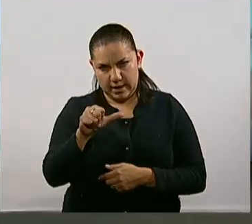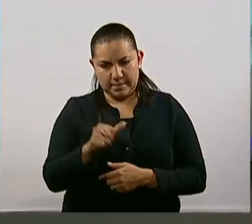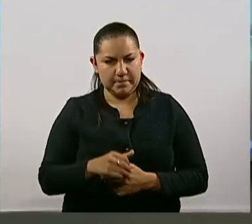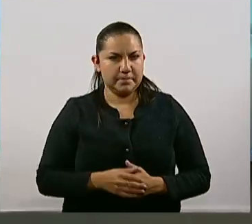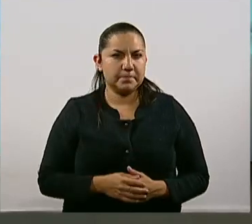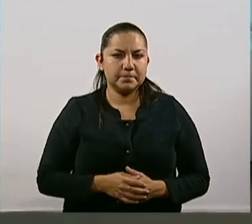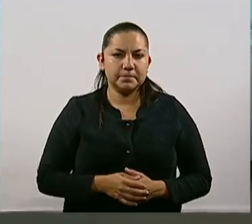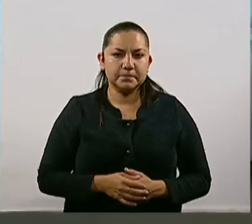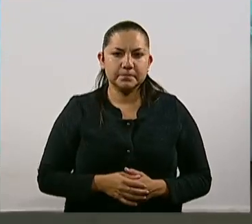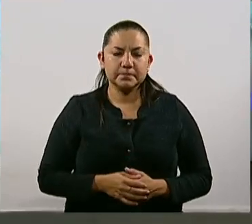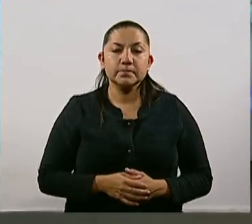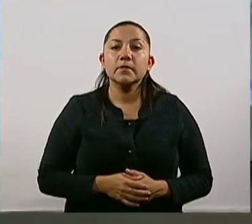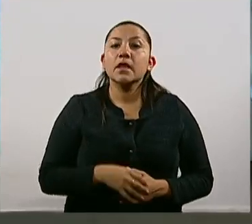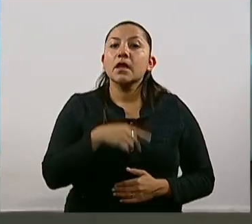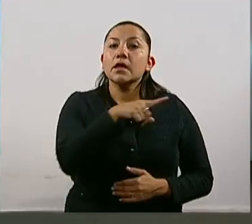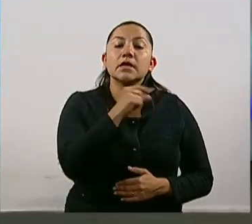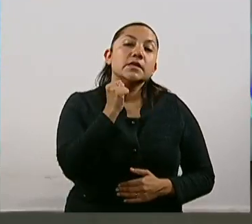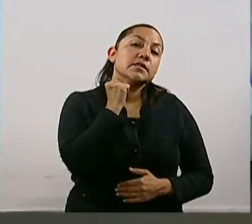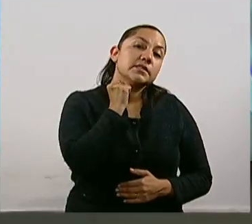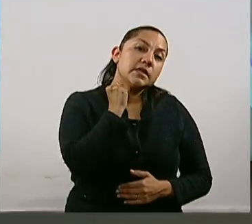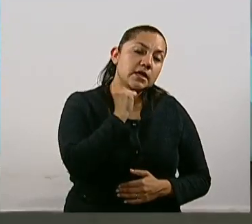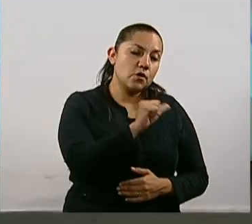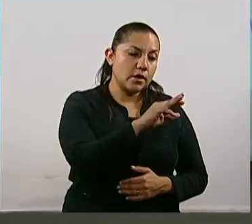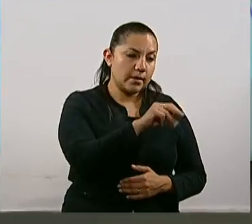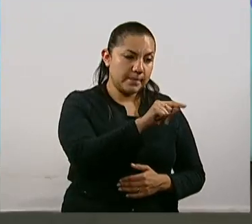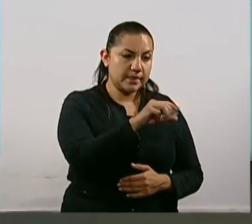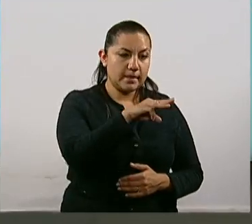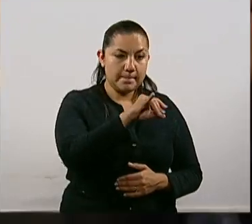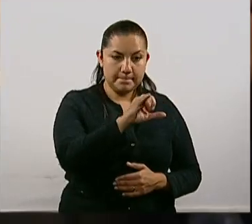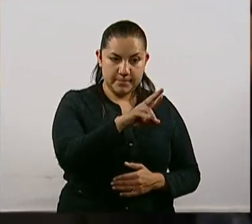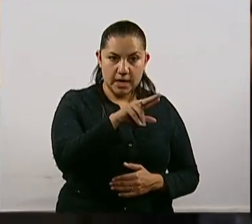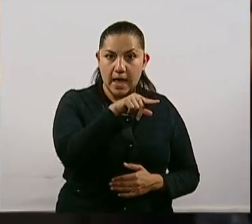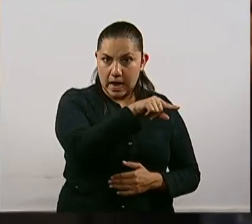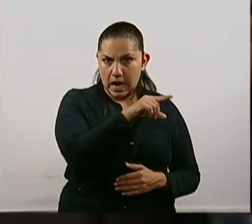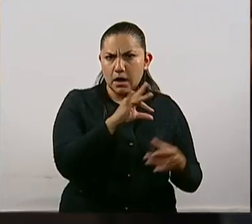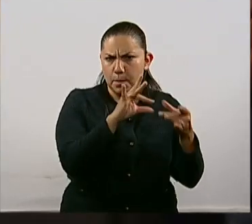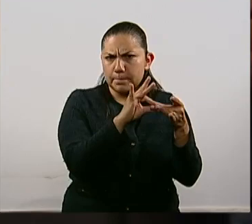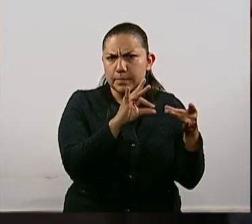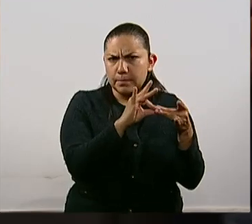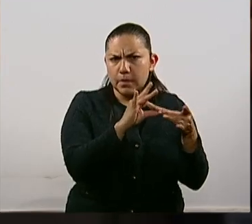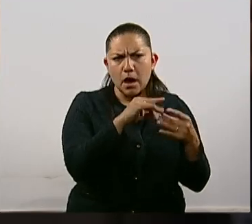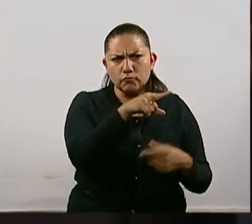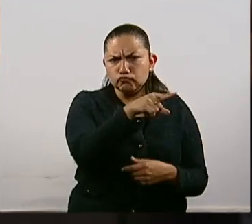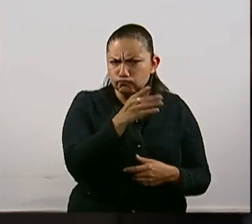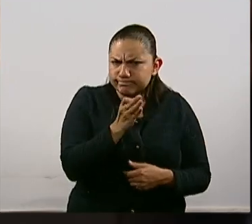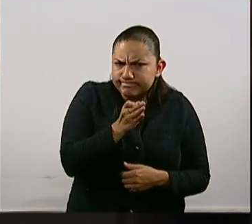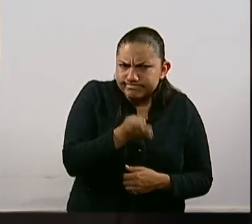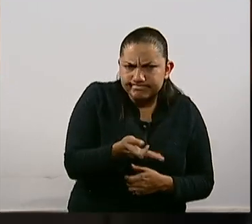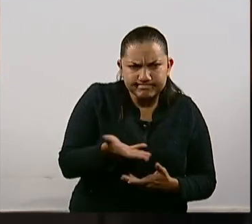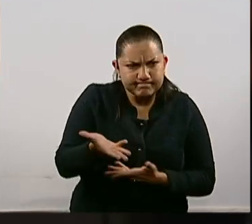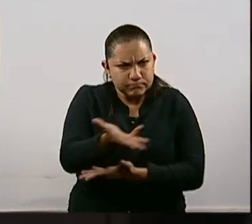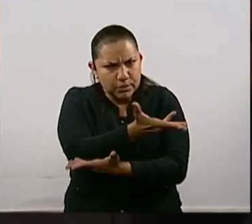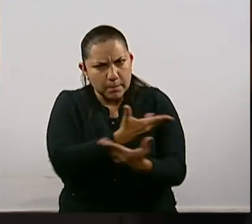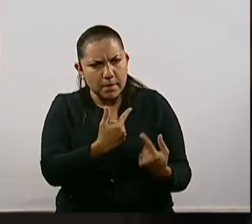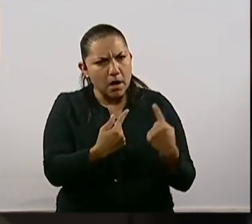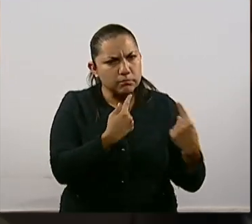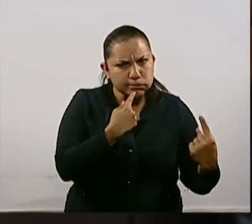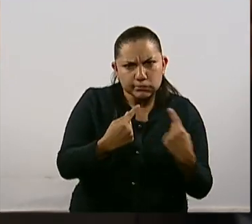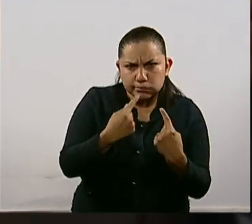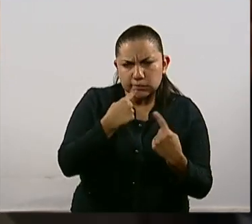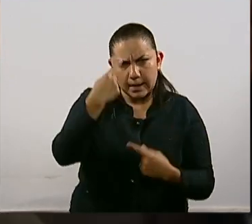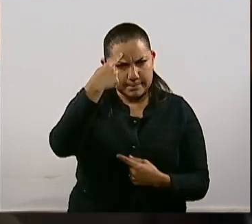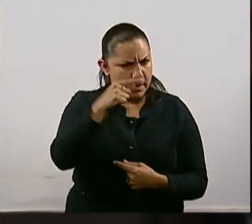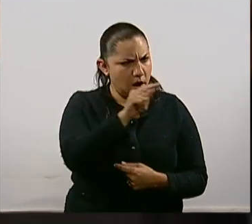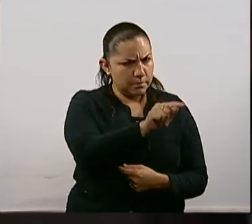El senador Alejandro Armenta Mier expresó sus compromisos por alcanzar el diálogo y los consensos con las fuerzas